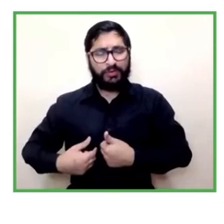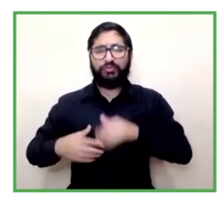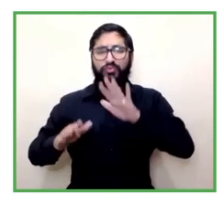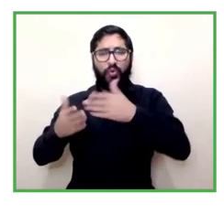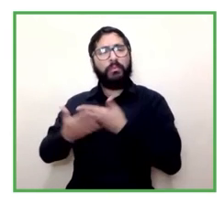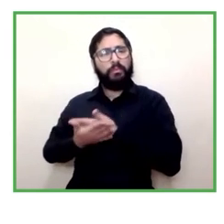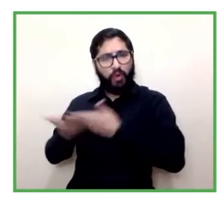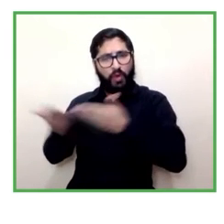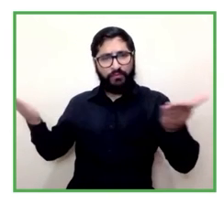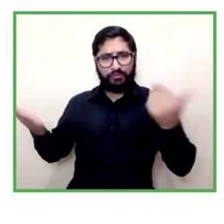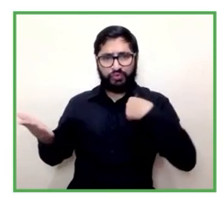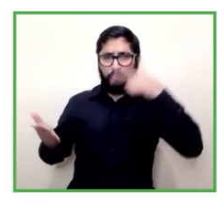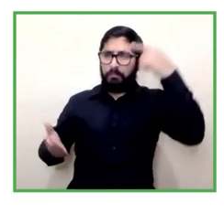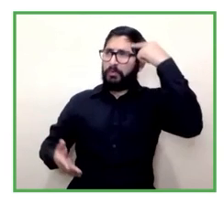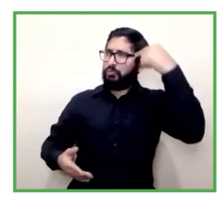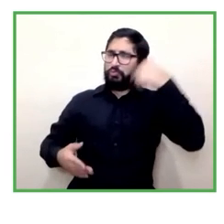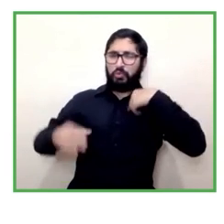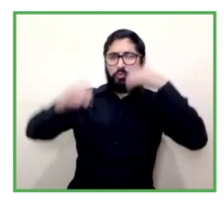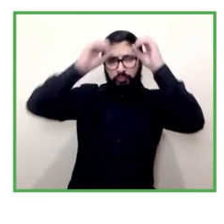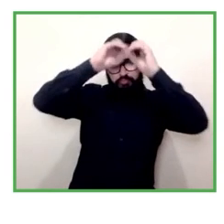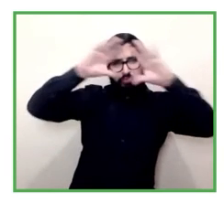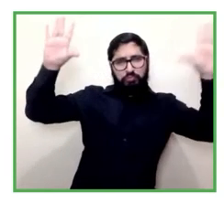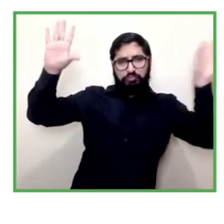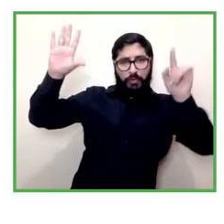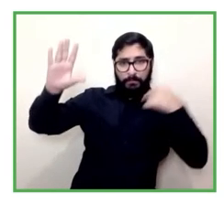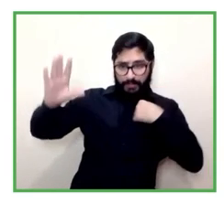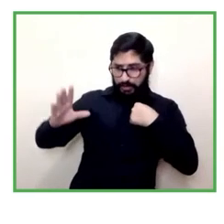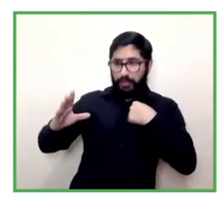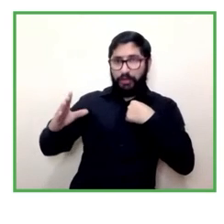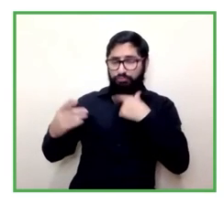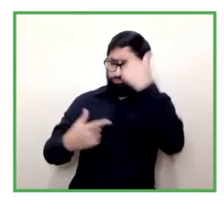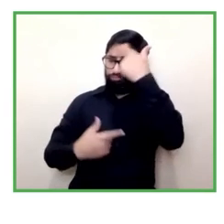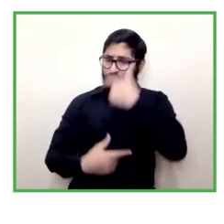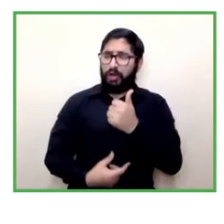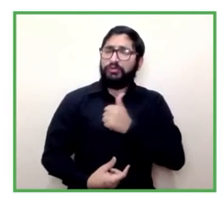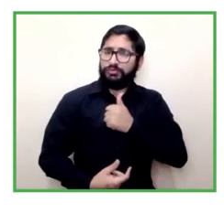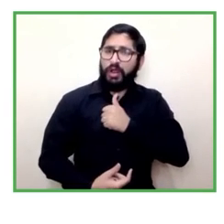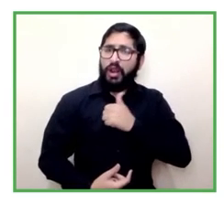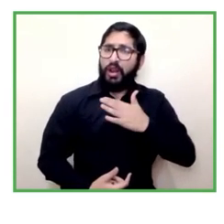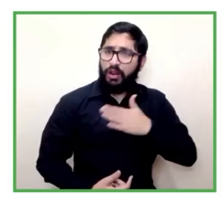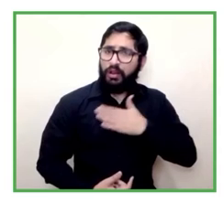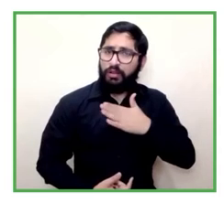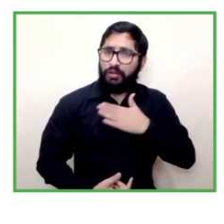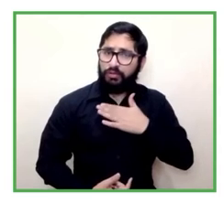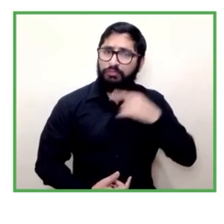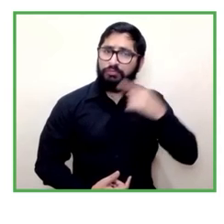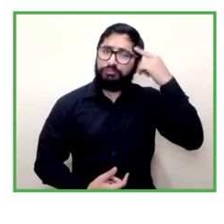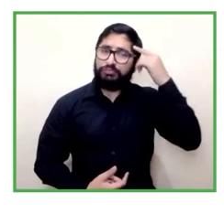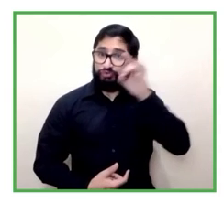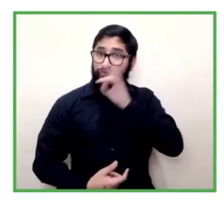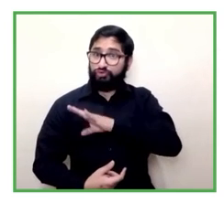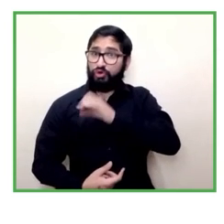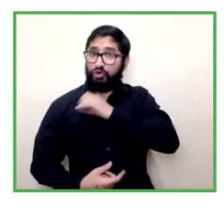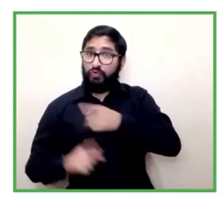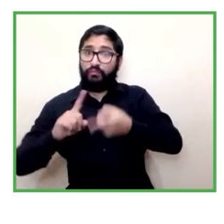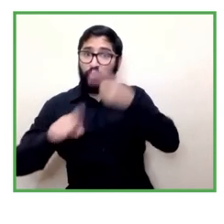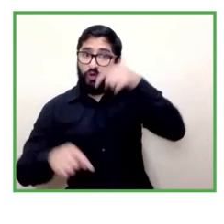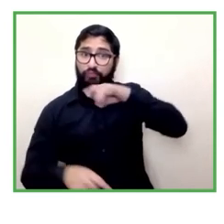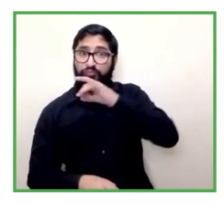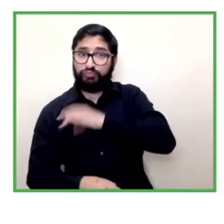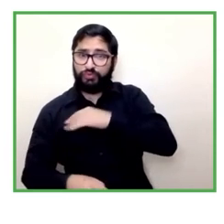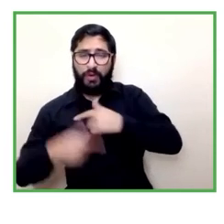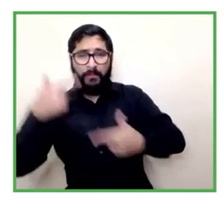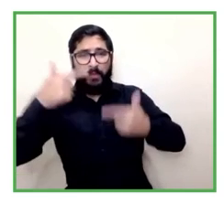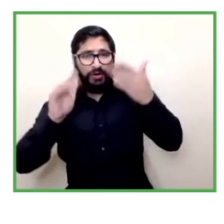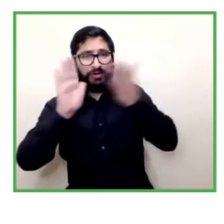muy particular de que no existan por ejemplo en Chile la política de salud mental es desde